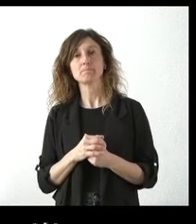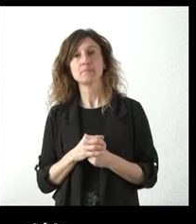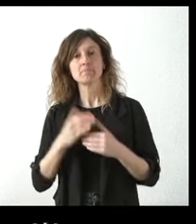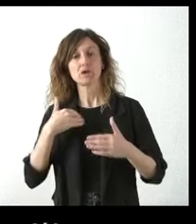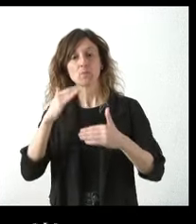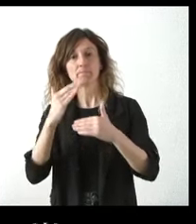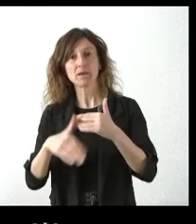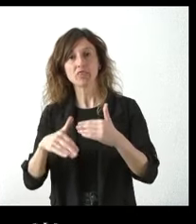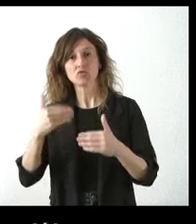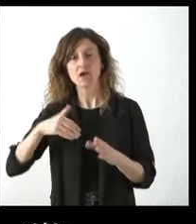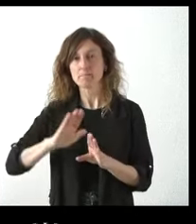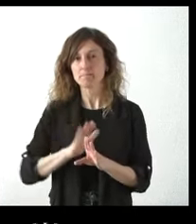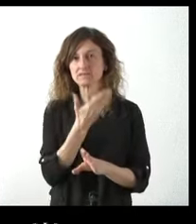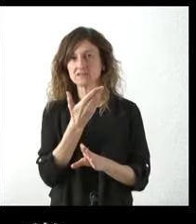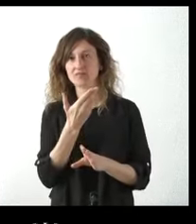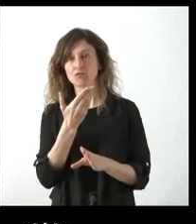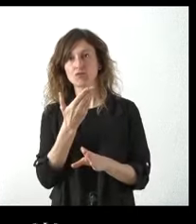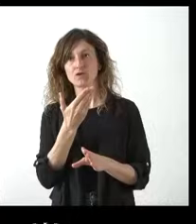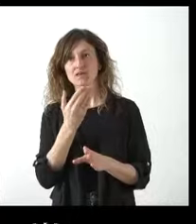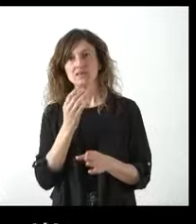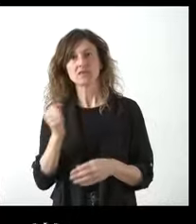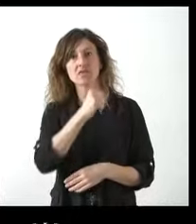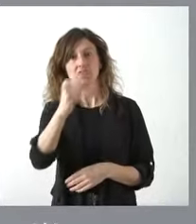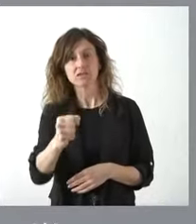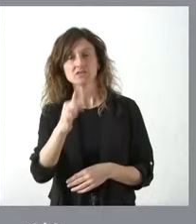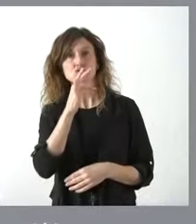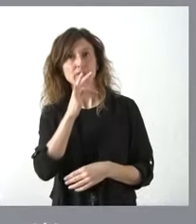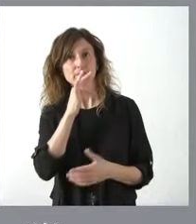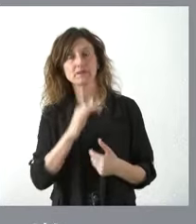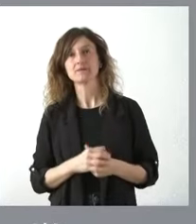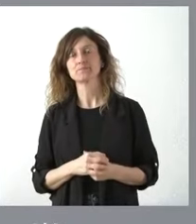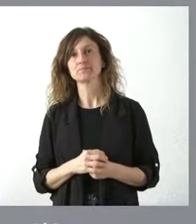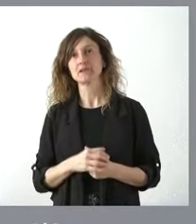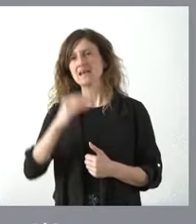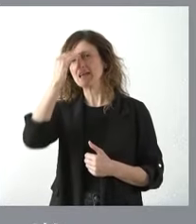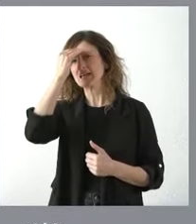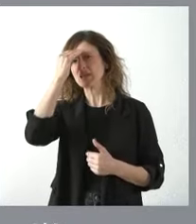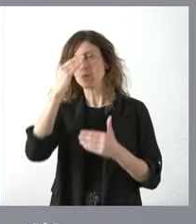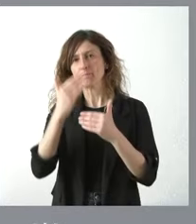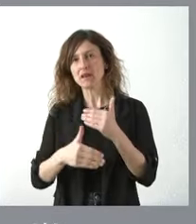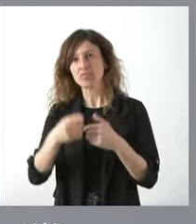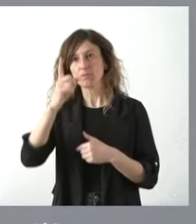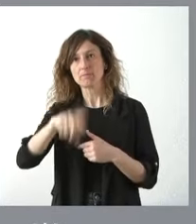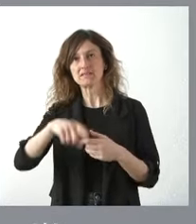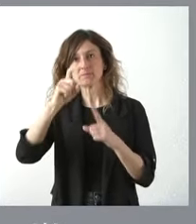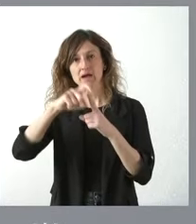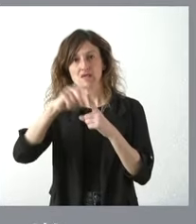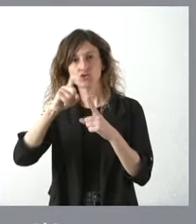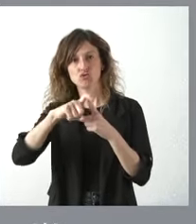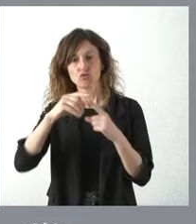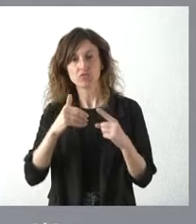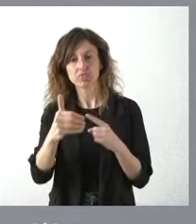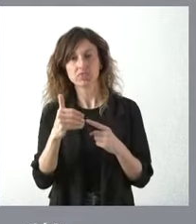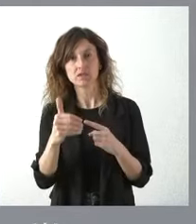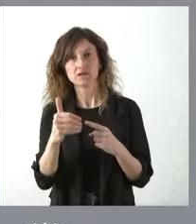plazo ya ha pasado y no se ha llevado a cabo la recolocación. Creo que el plazo que tenemos es este mes de mayo y por tanto